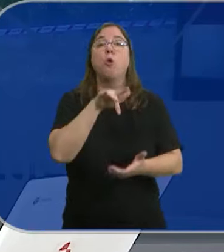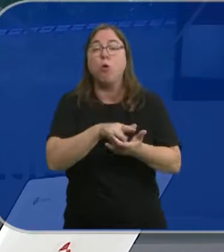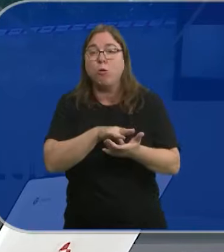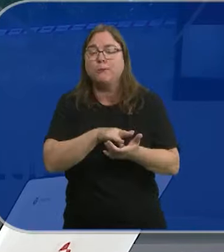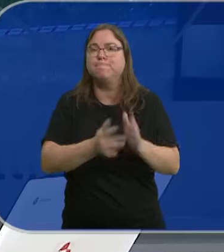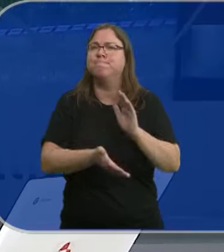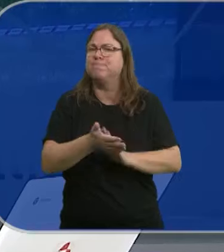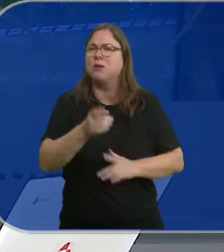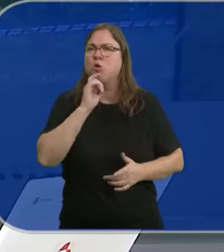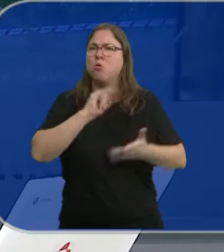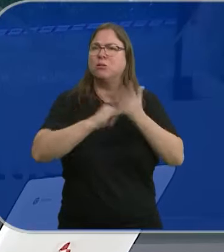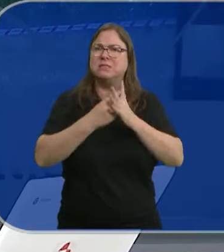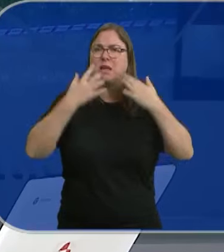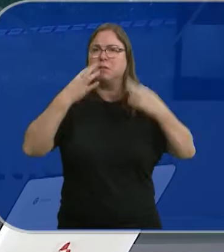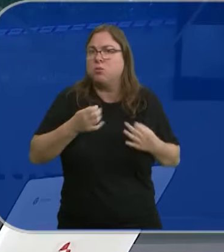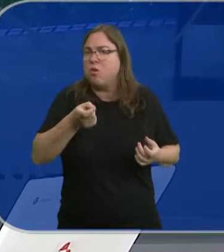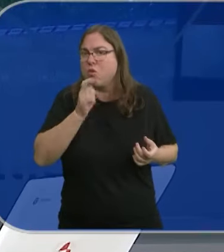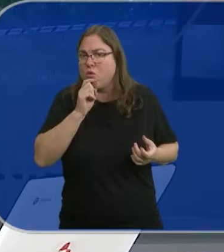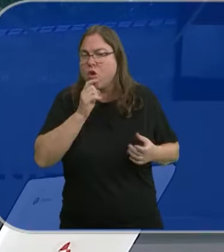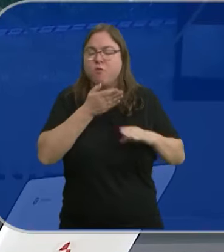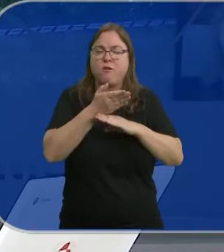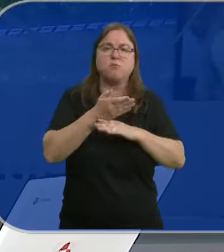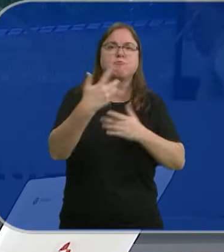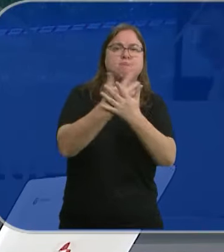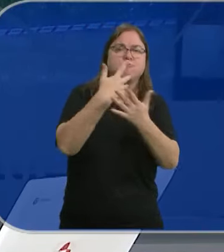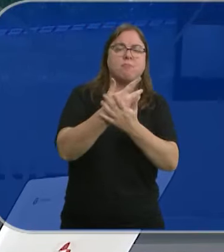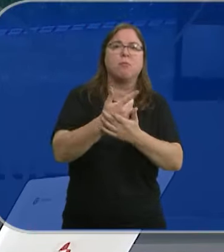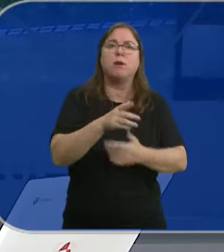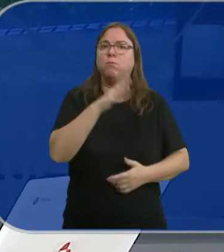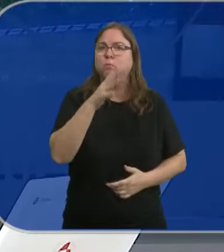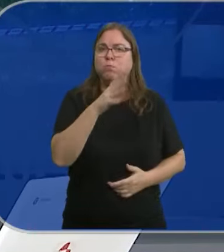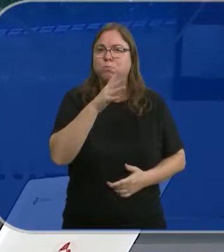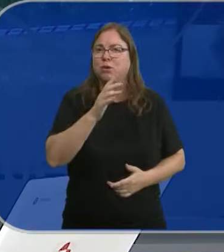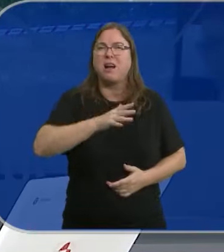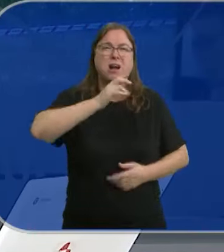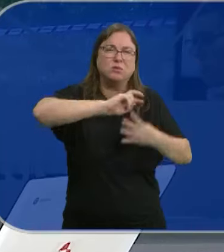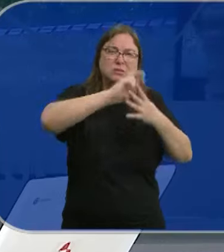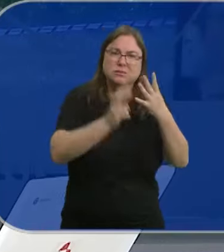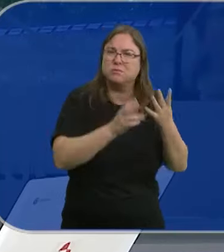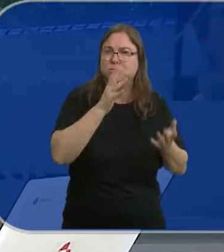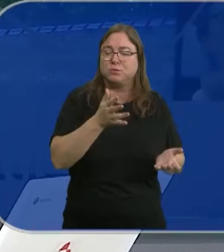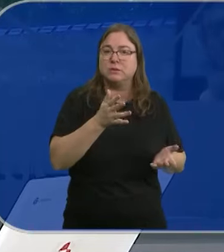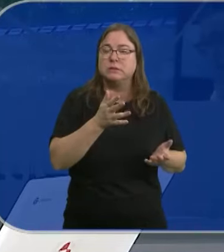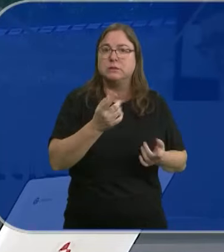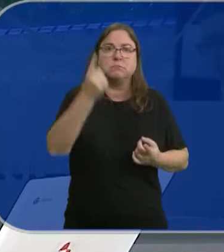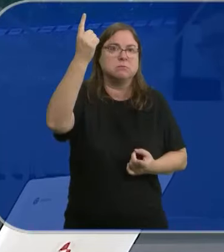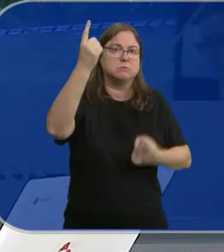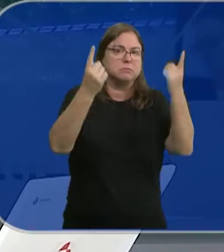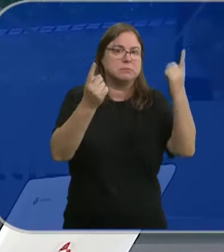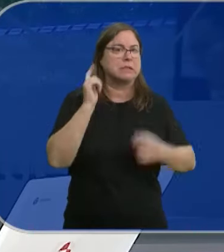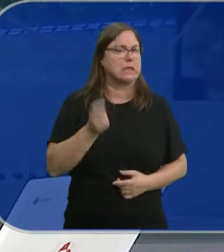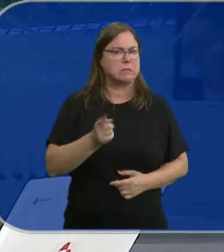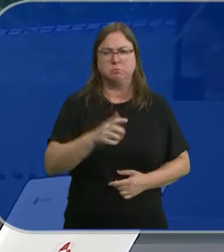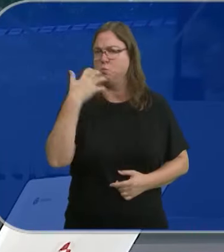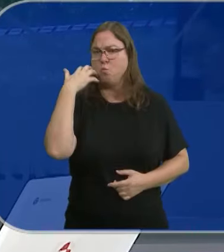aeródromo para ver con qué sistemas de seguridad cuentan estos aparatos y para tratar de averiguar las posibles causas. Son hechos aislados y